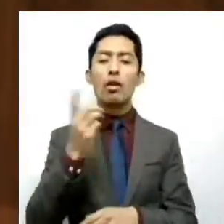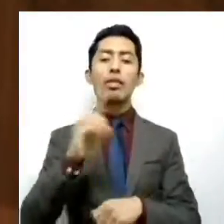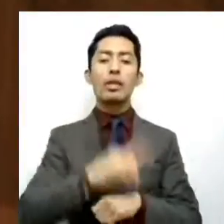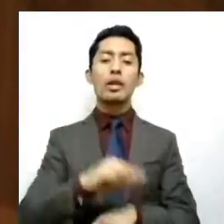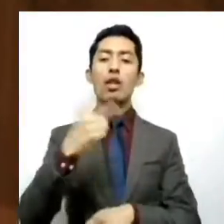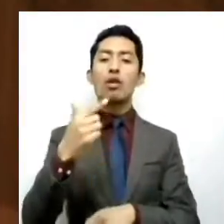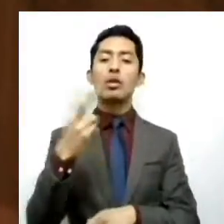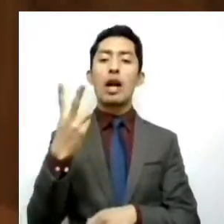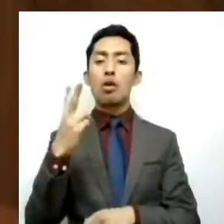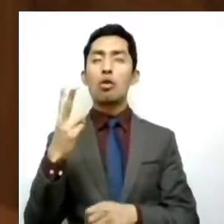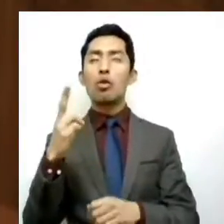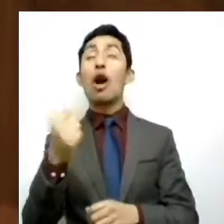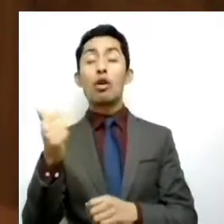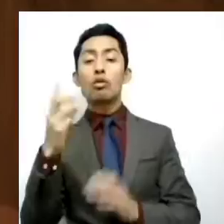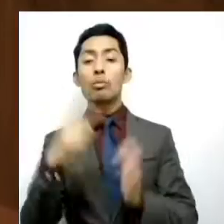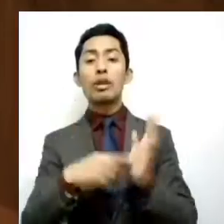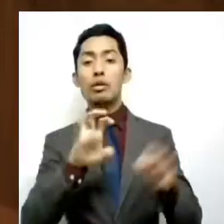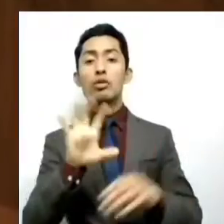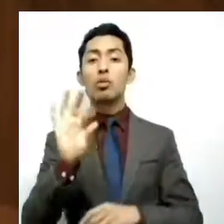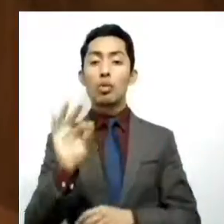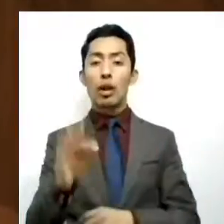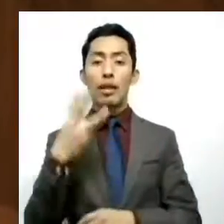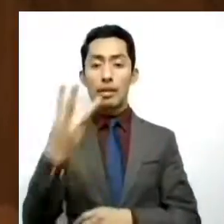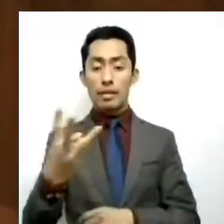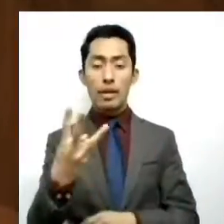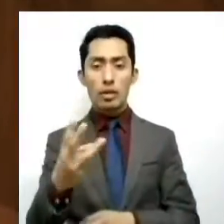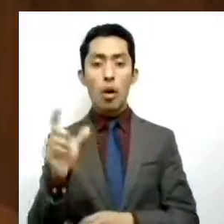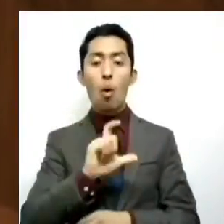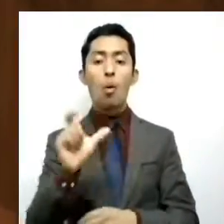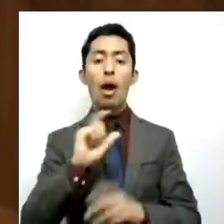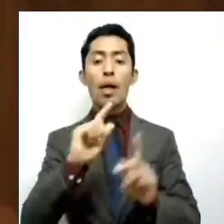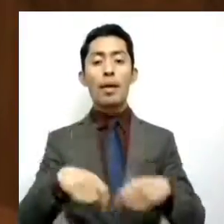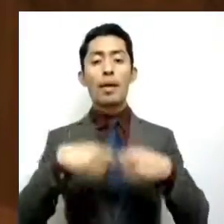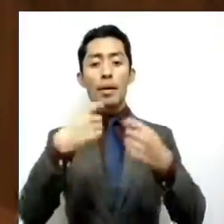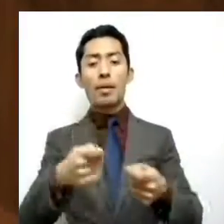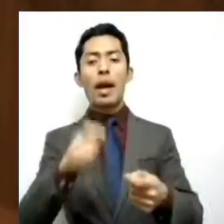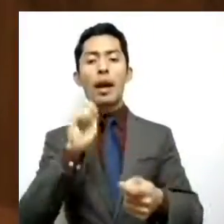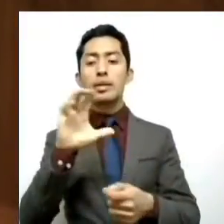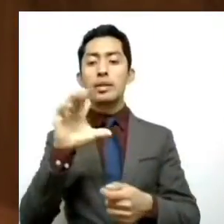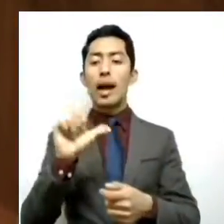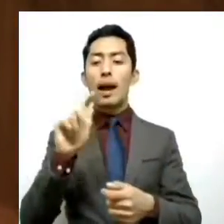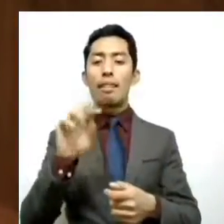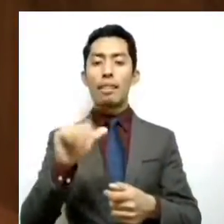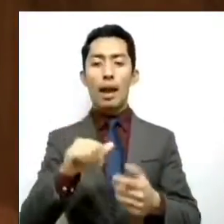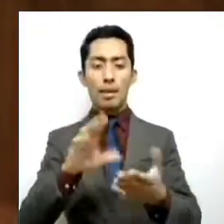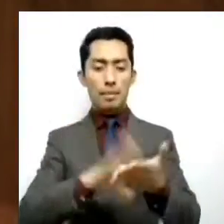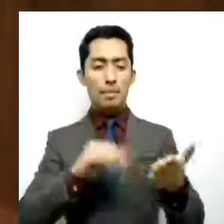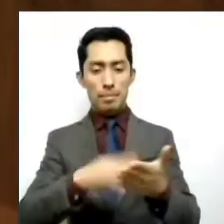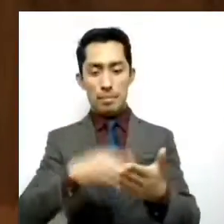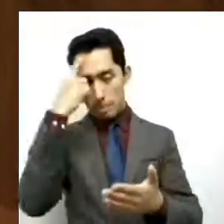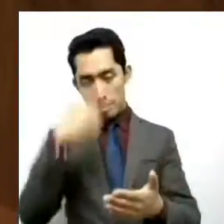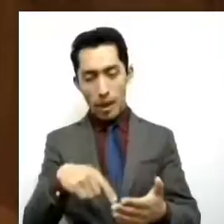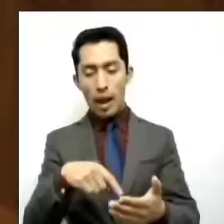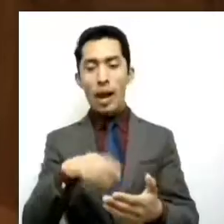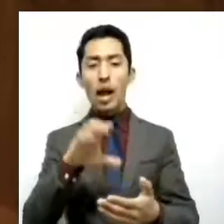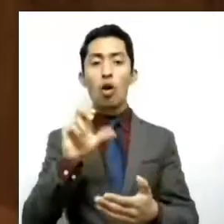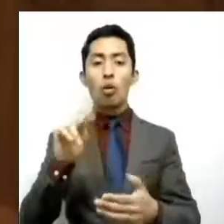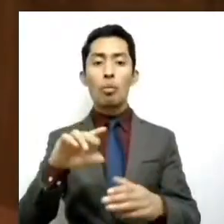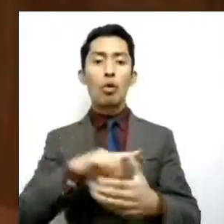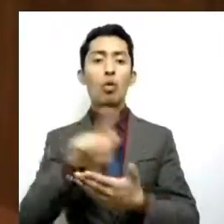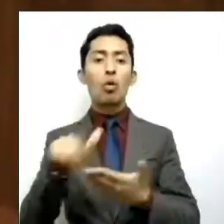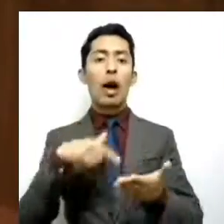1943, con la entrega de la Carta Constitutiva al Club Rotario de Toluca.